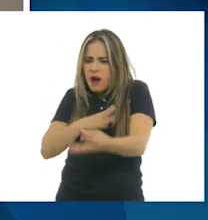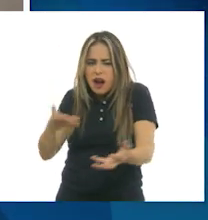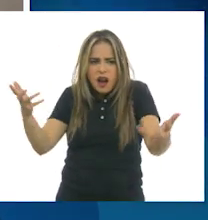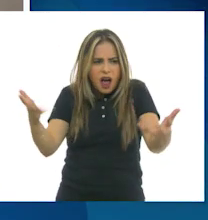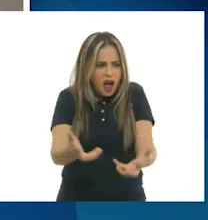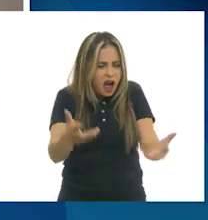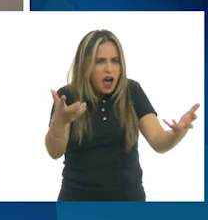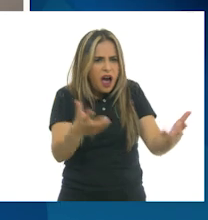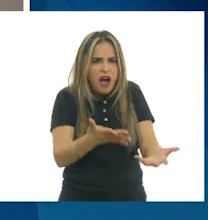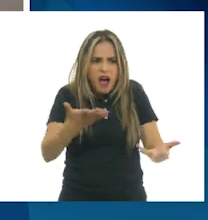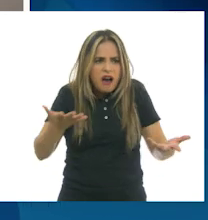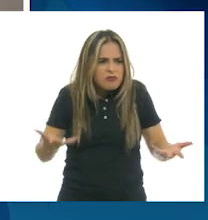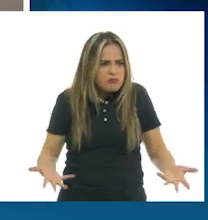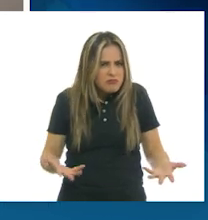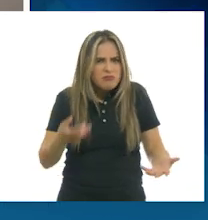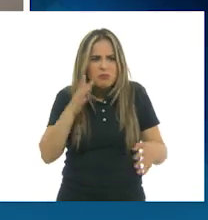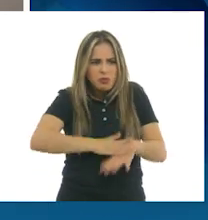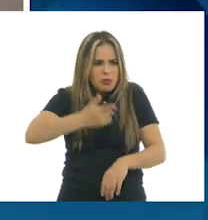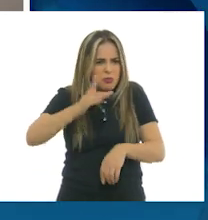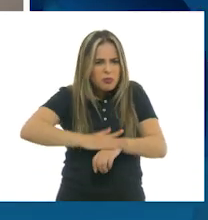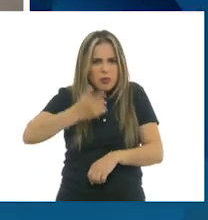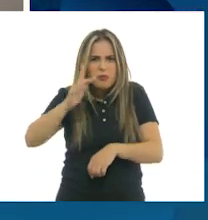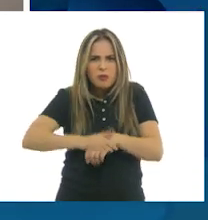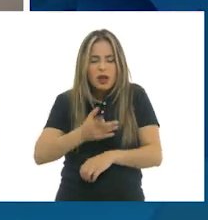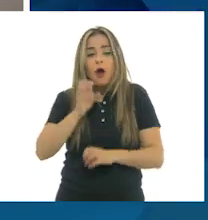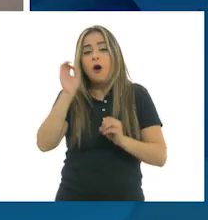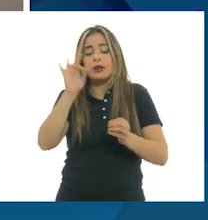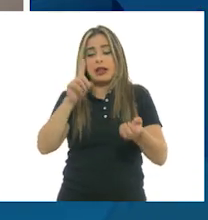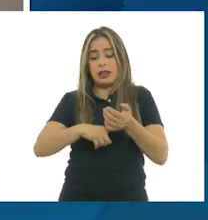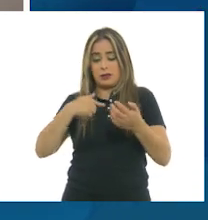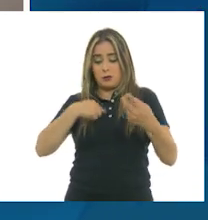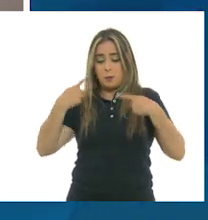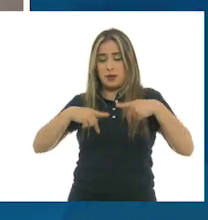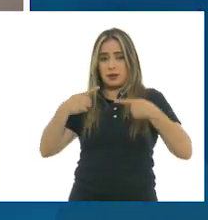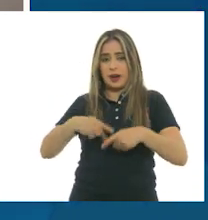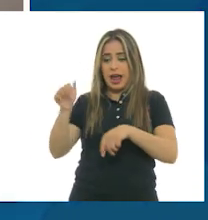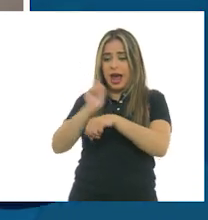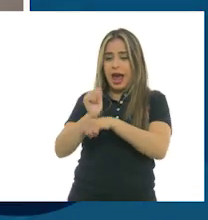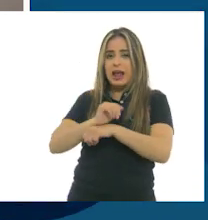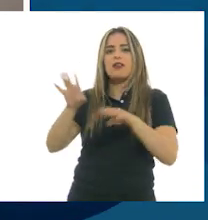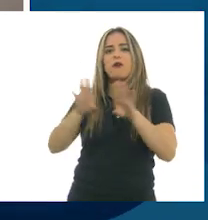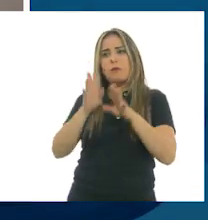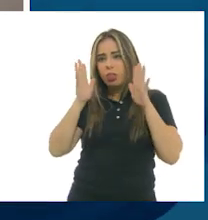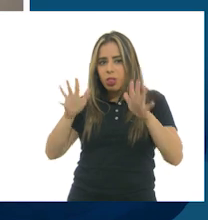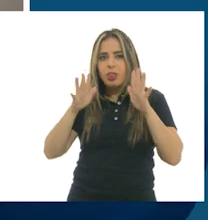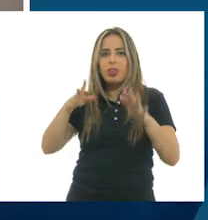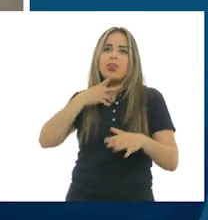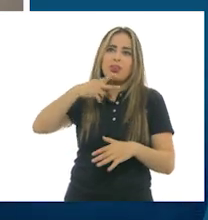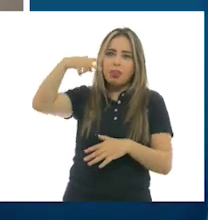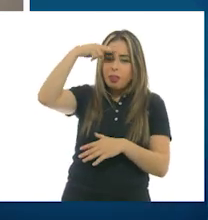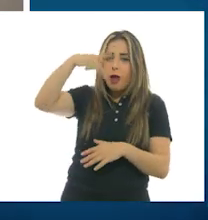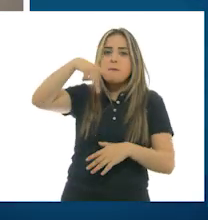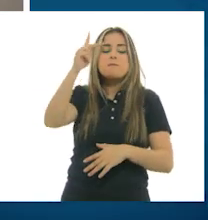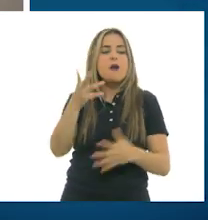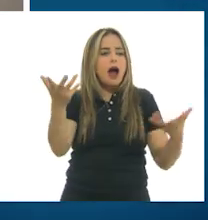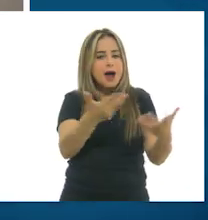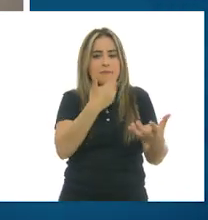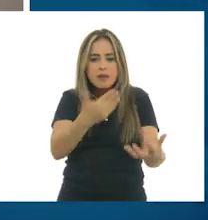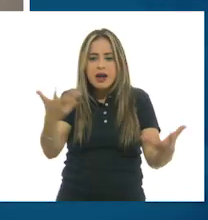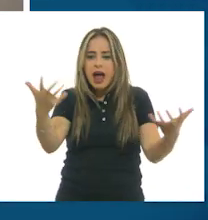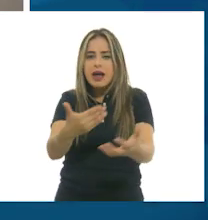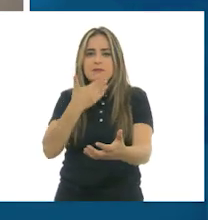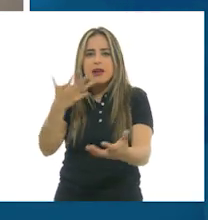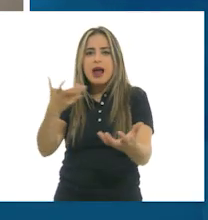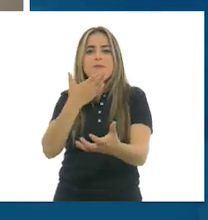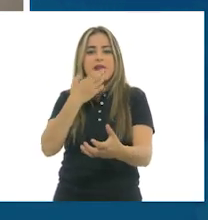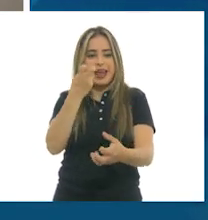O al revés, un personaje que es muy torpe y muy distraído, pero que de alguna forma todo le resulta siempre bien. eso nos da